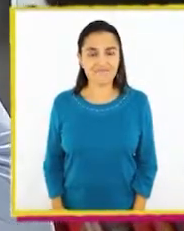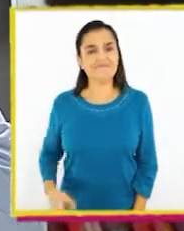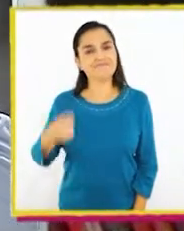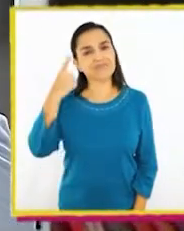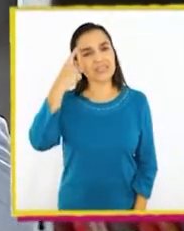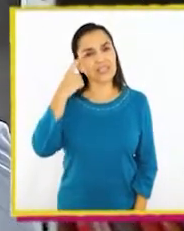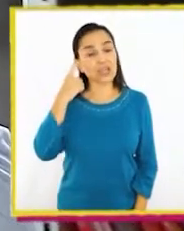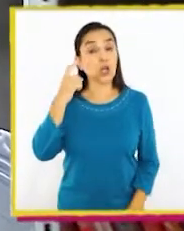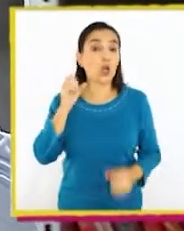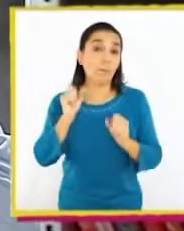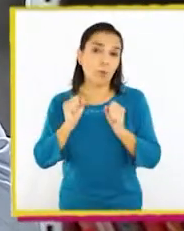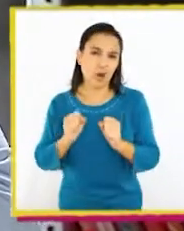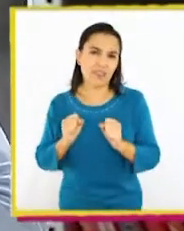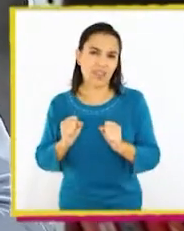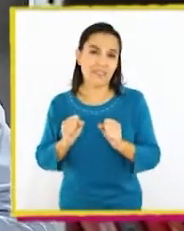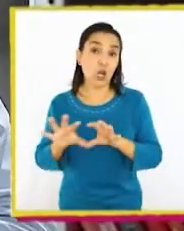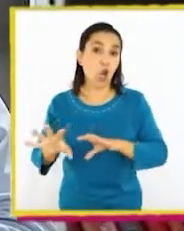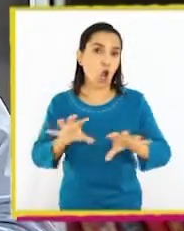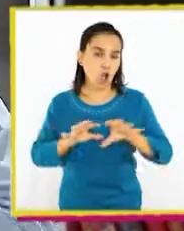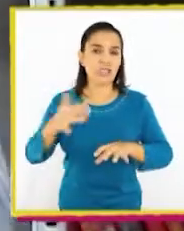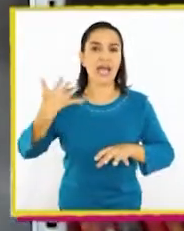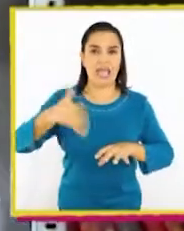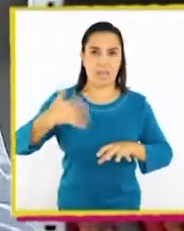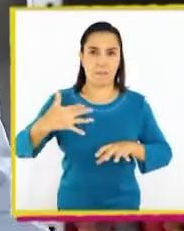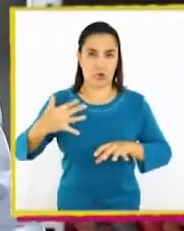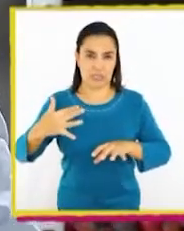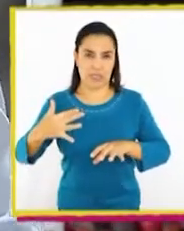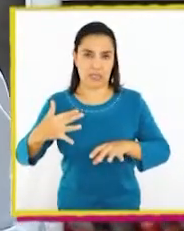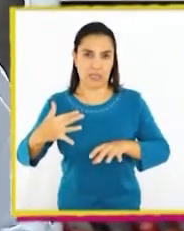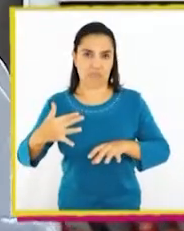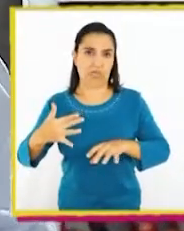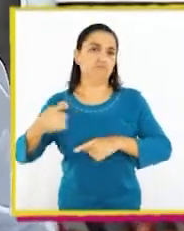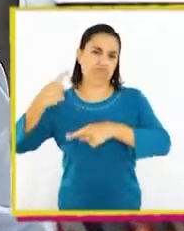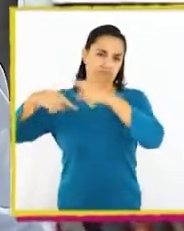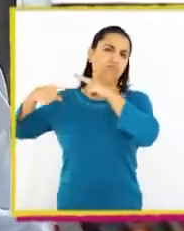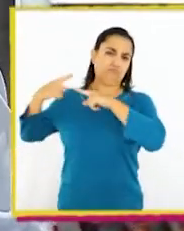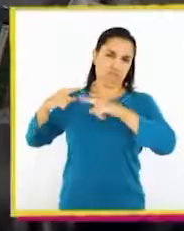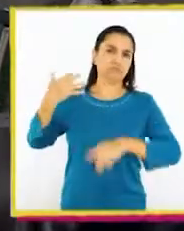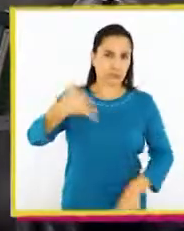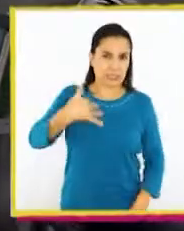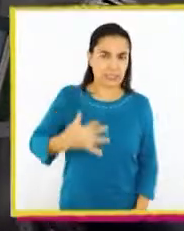Creo que podría ser algo importante relacionado con el tiempo.